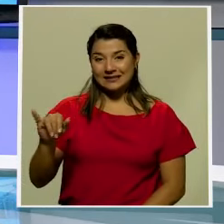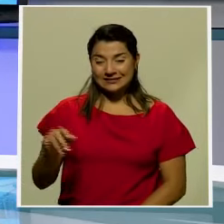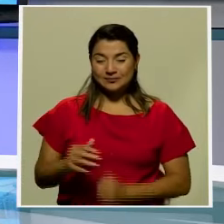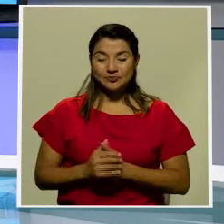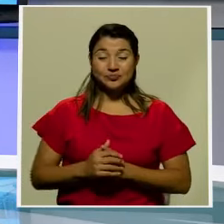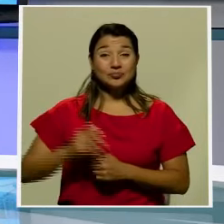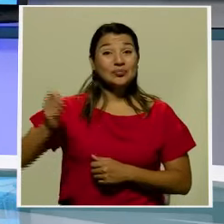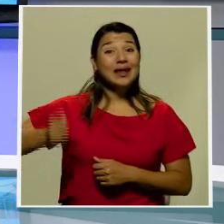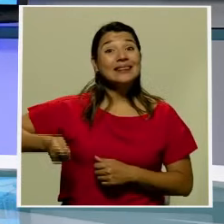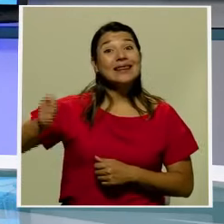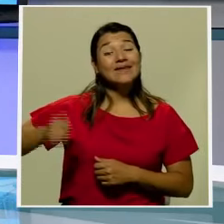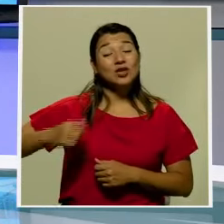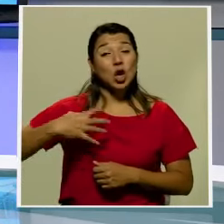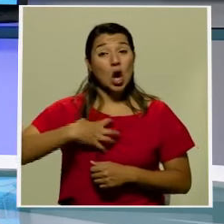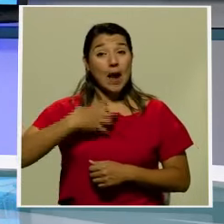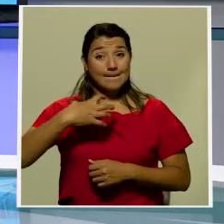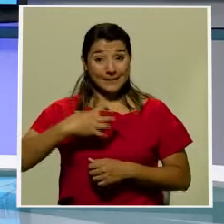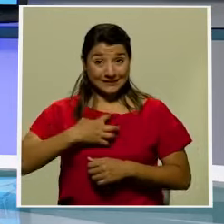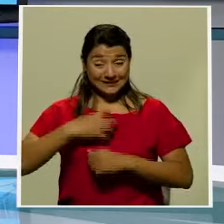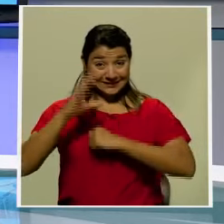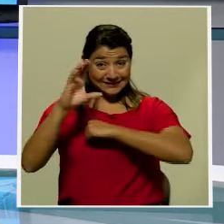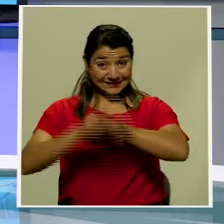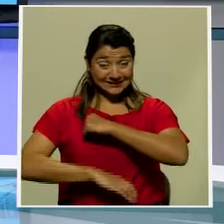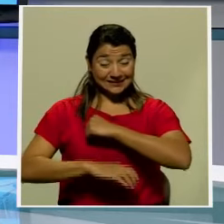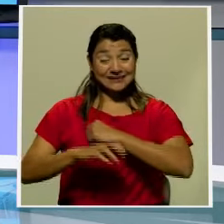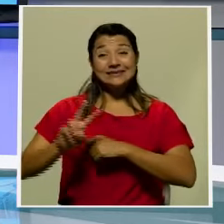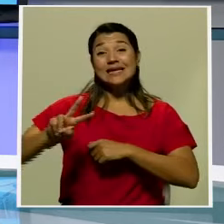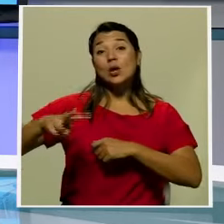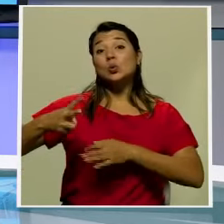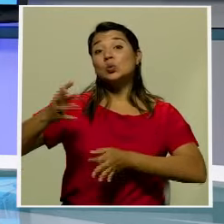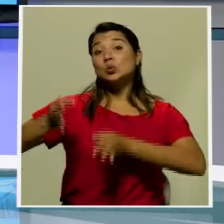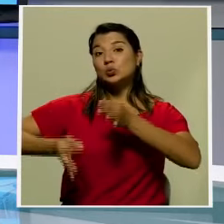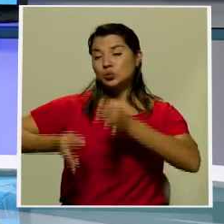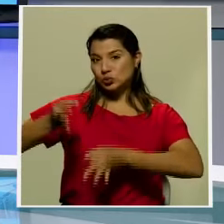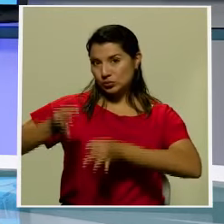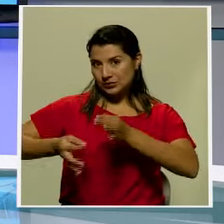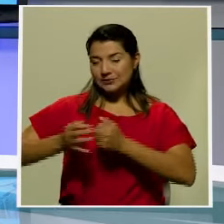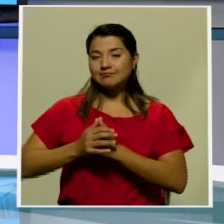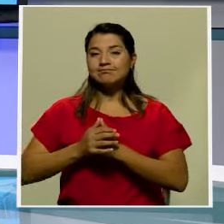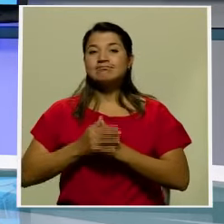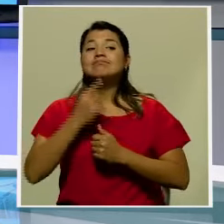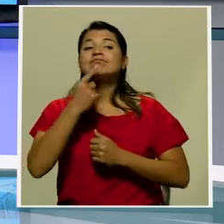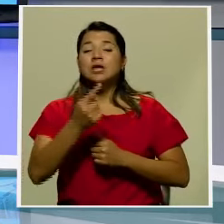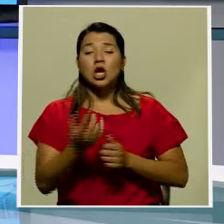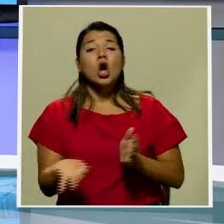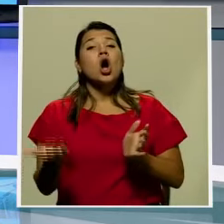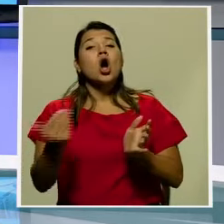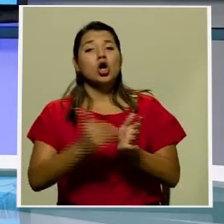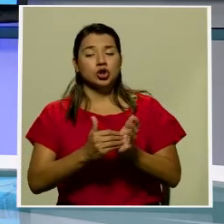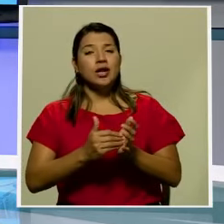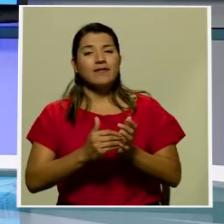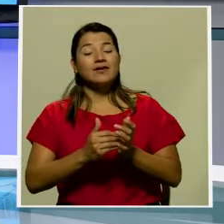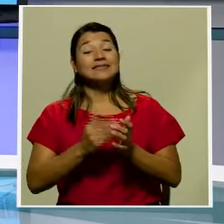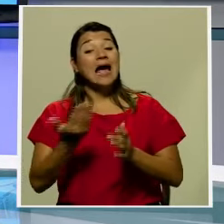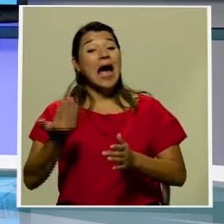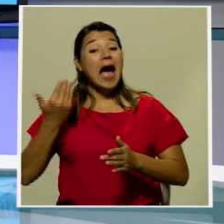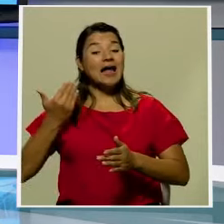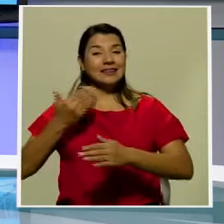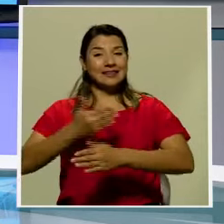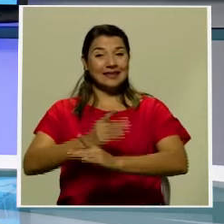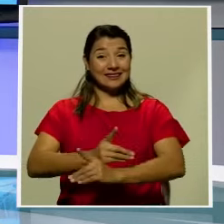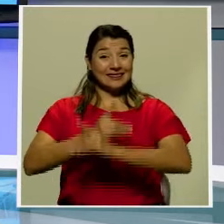Sentencia del Segundo Circuito Judicial ratificó la culpabilidad de la exdefensora de los